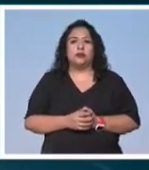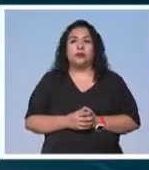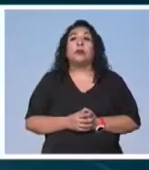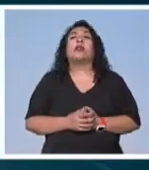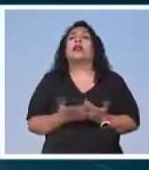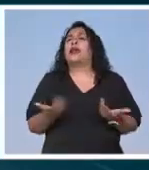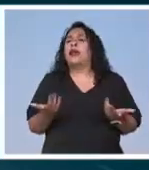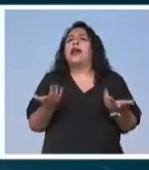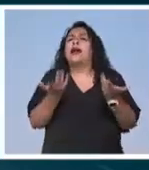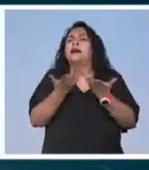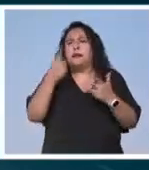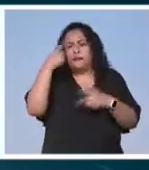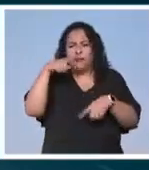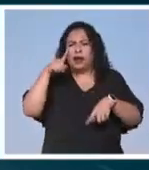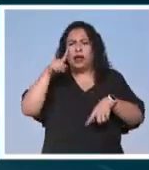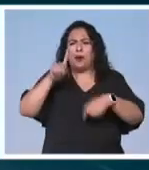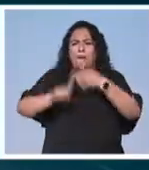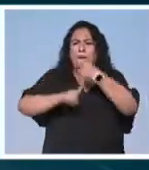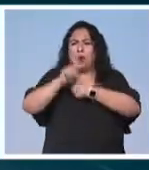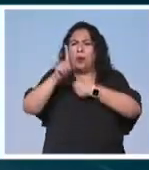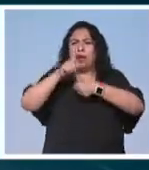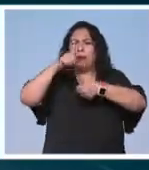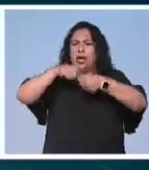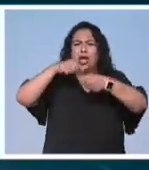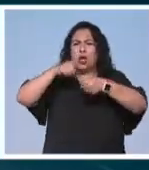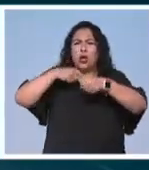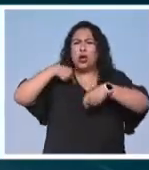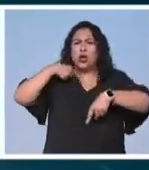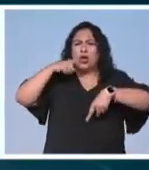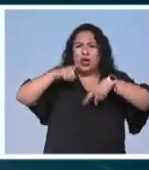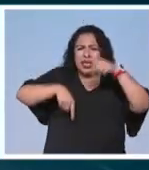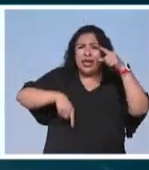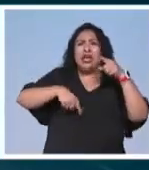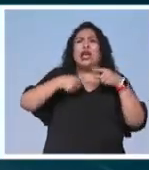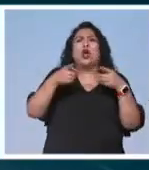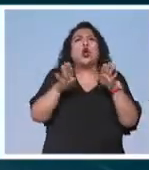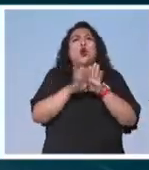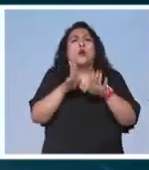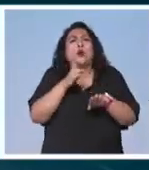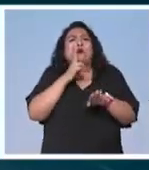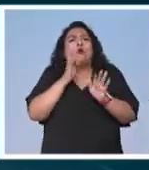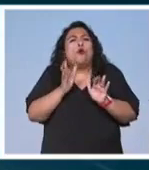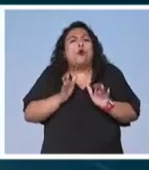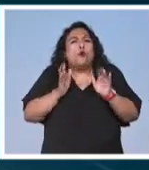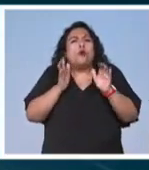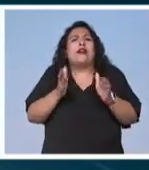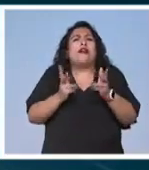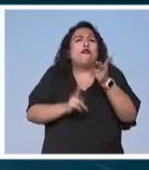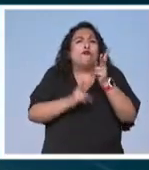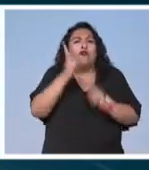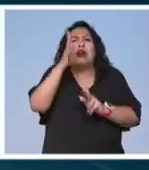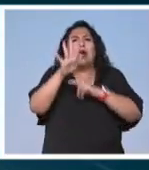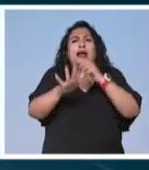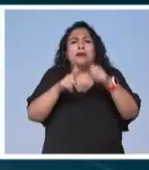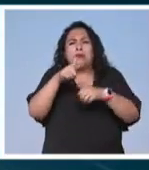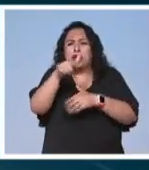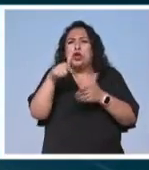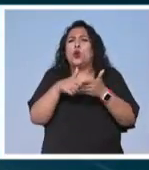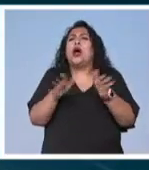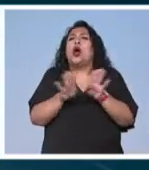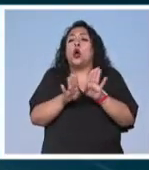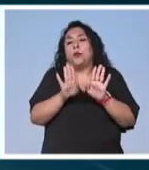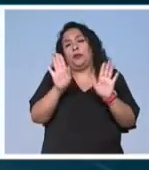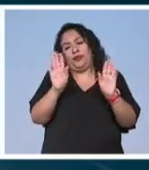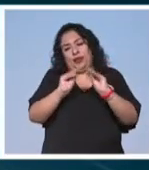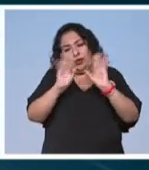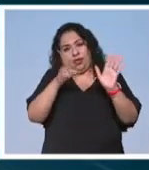que se debe hacer para contrarrestar los cambios de tonalidades en las lagunas de Montebello y como preservar o recuperar la flora y la fauna del lugar lo